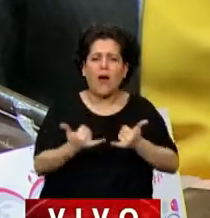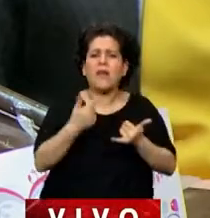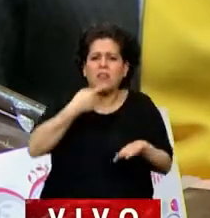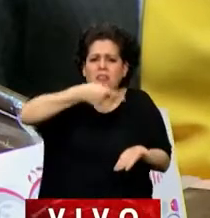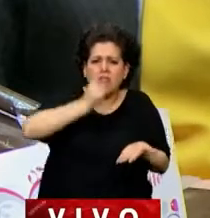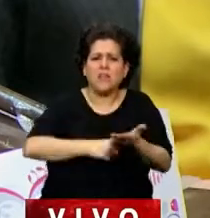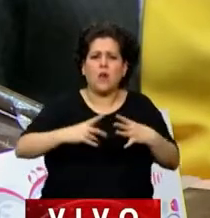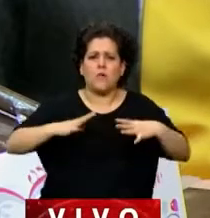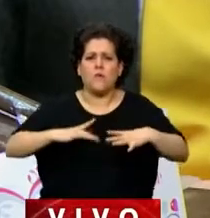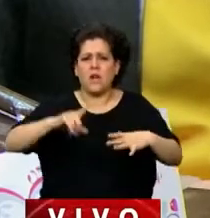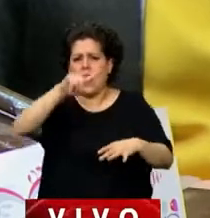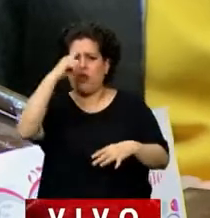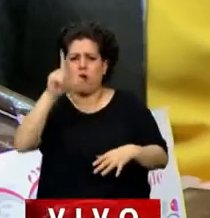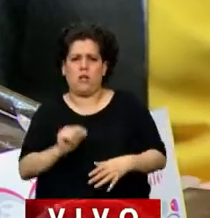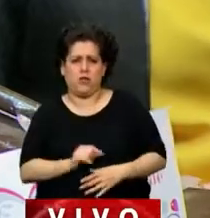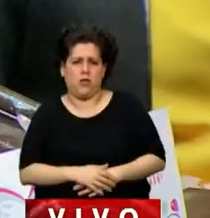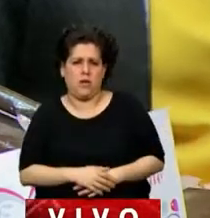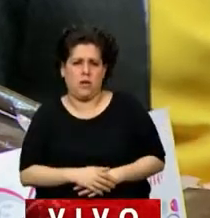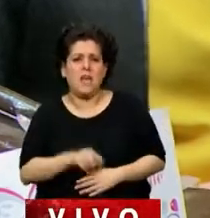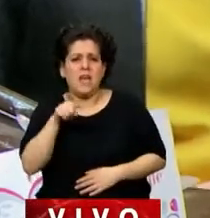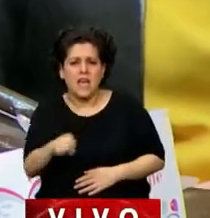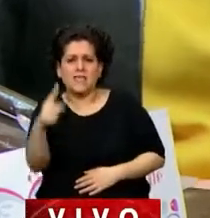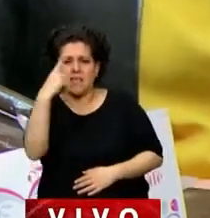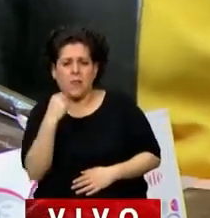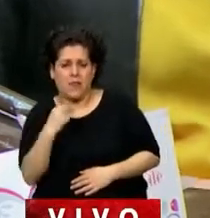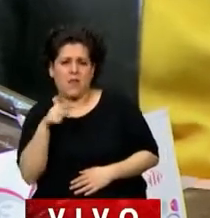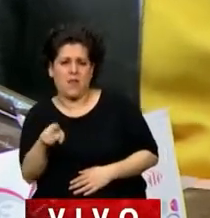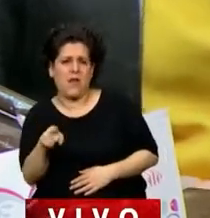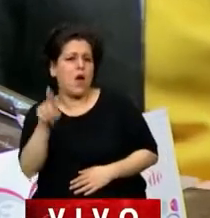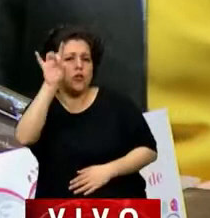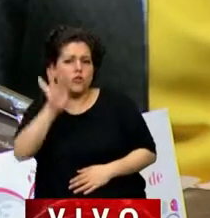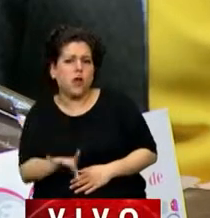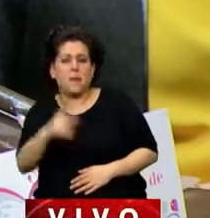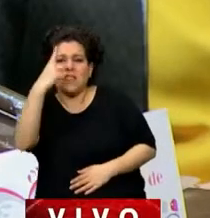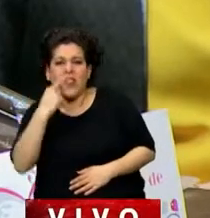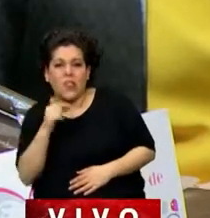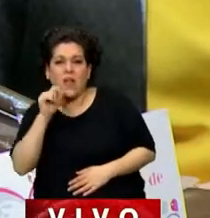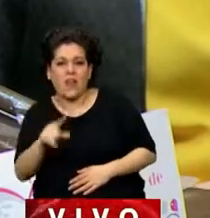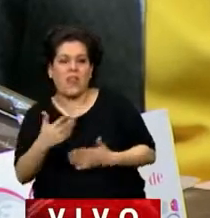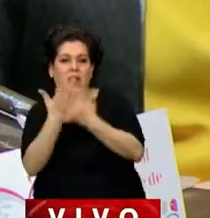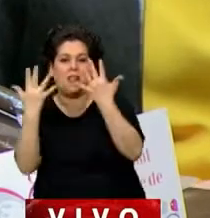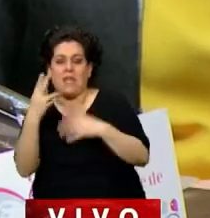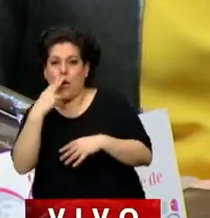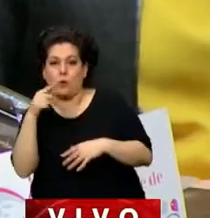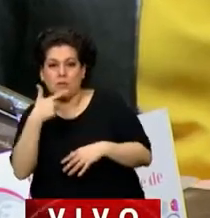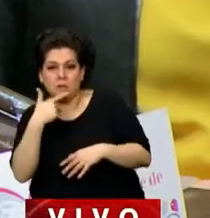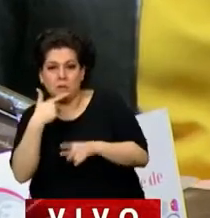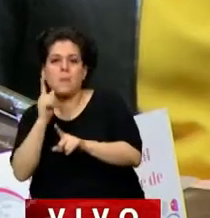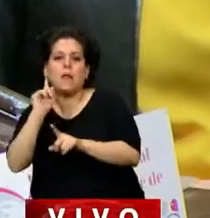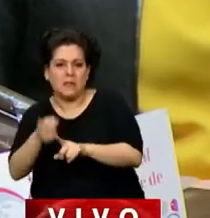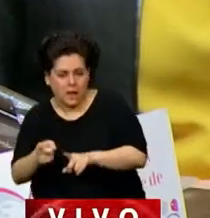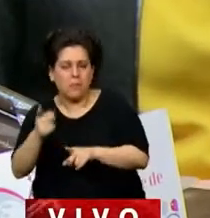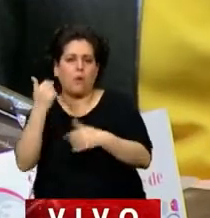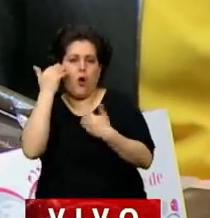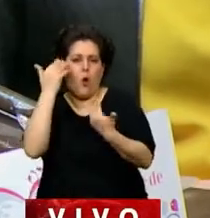decretado feriado nacional, ese día que sea, no solamente el día que recordemos al Sarmiento, sino